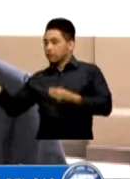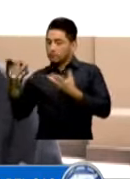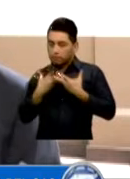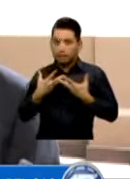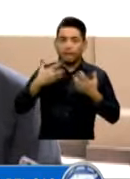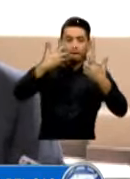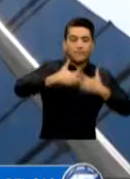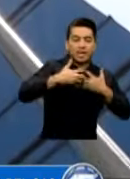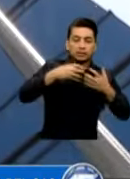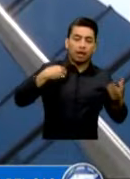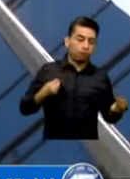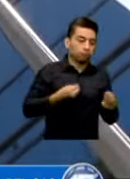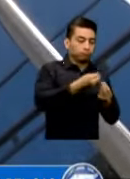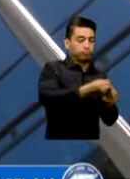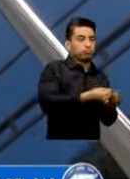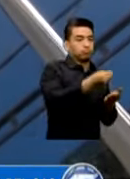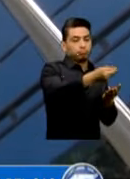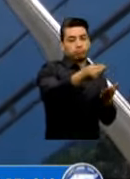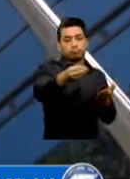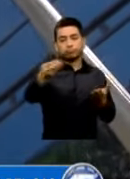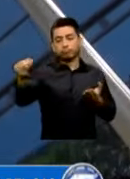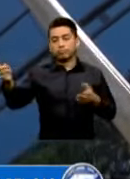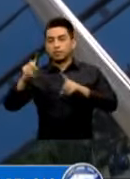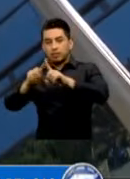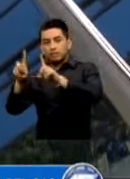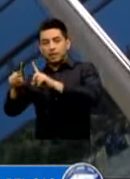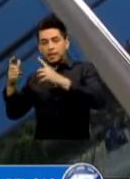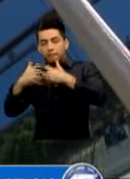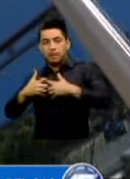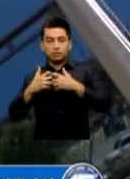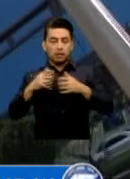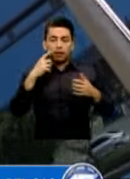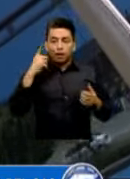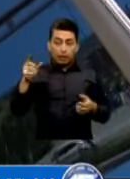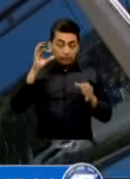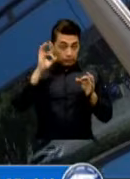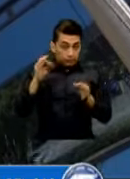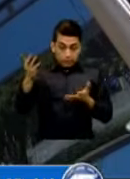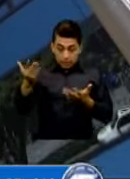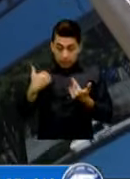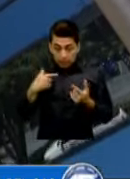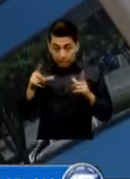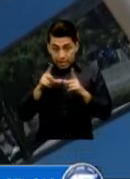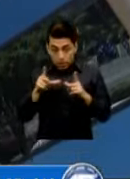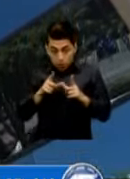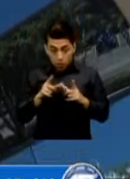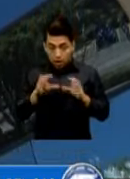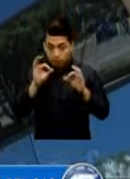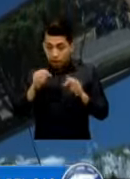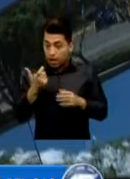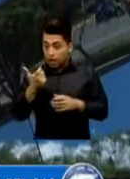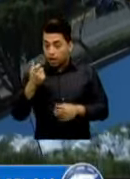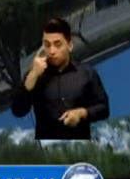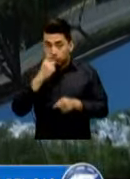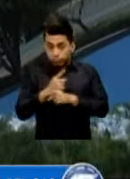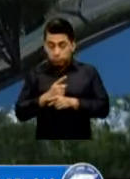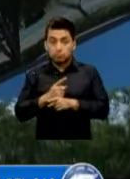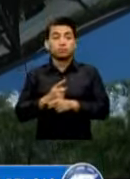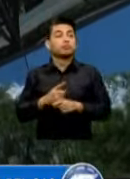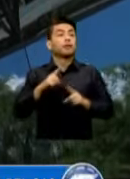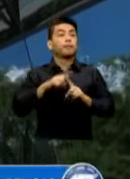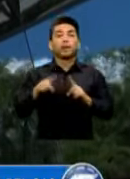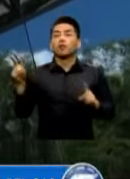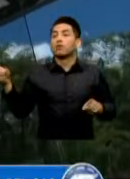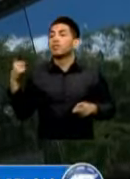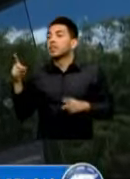Nosotros Hacemos En Campo Verificamos Que Se Entregando La Factura Que Se Está Entregando El Precio Correcto Pero A Quien Le Está Facturando